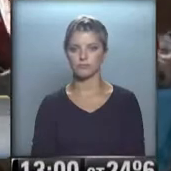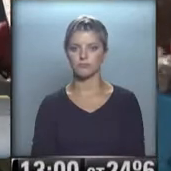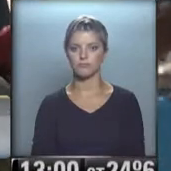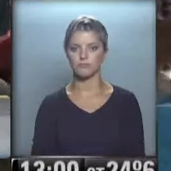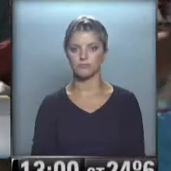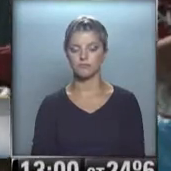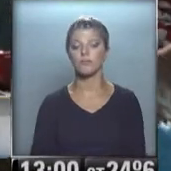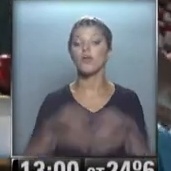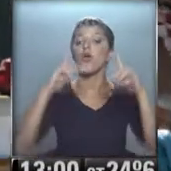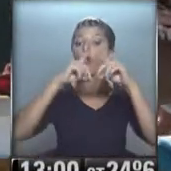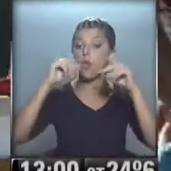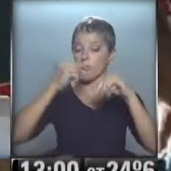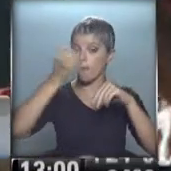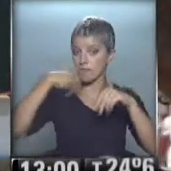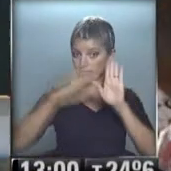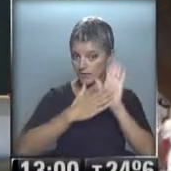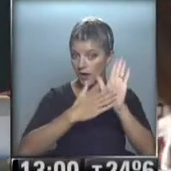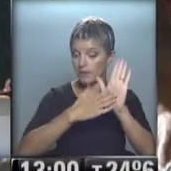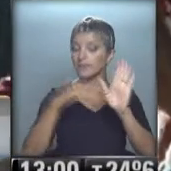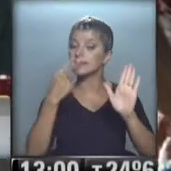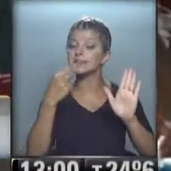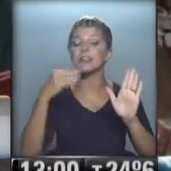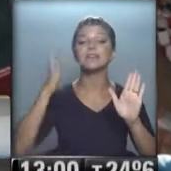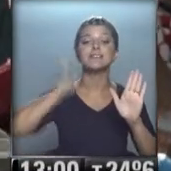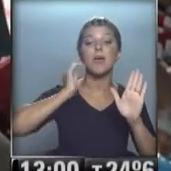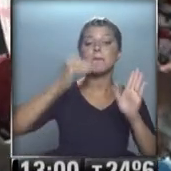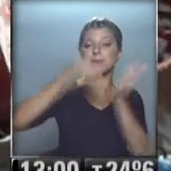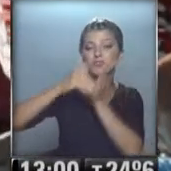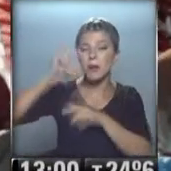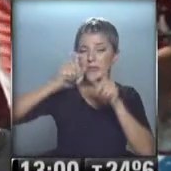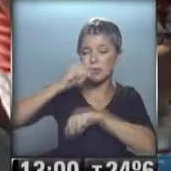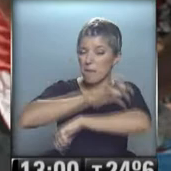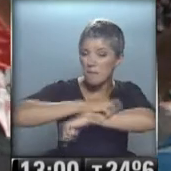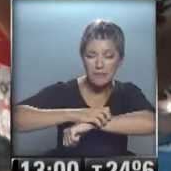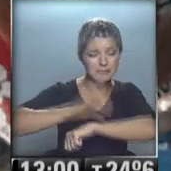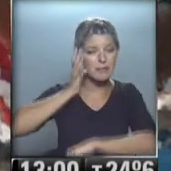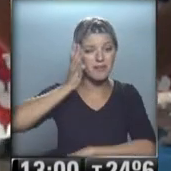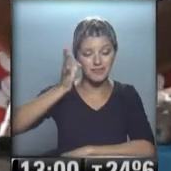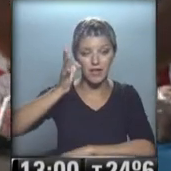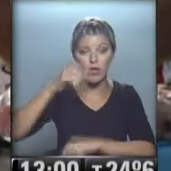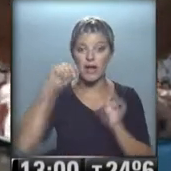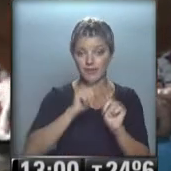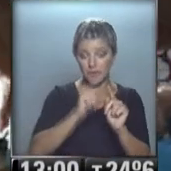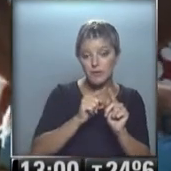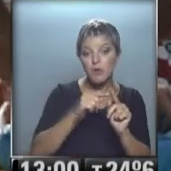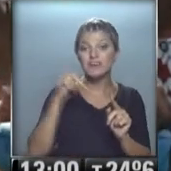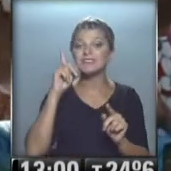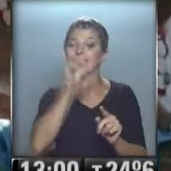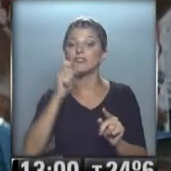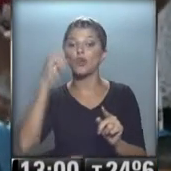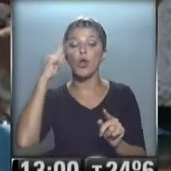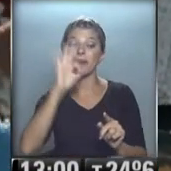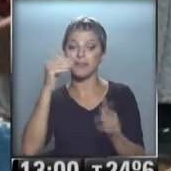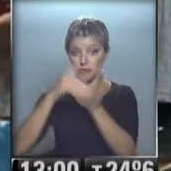Las cifras oficiales hablan de que hay unos 16 millones de pobres extremos en el país para una población estimada en 190